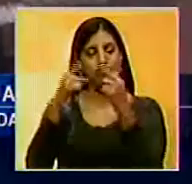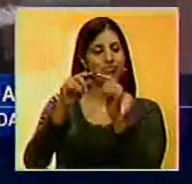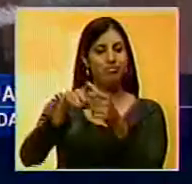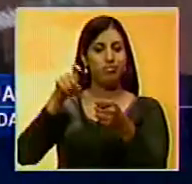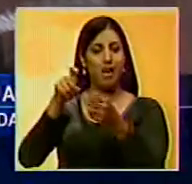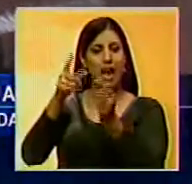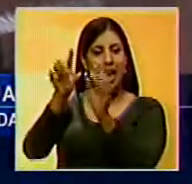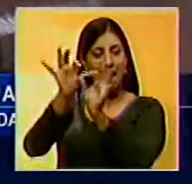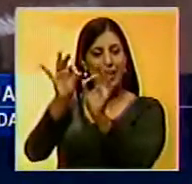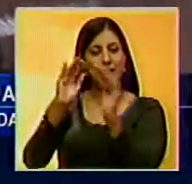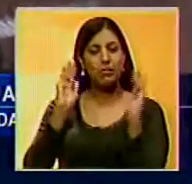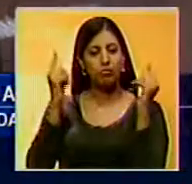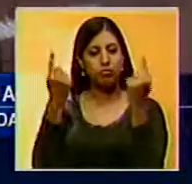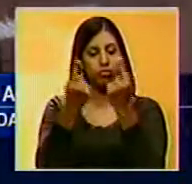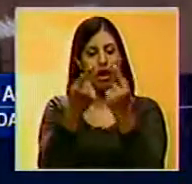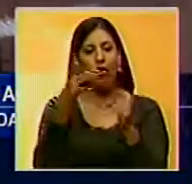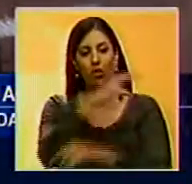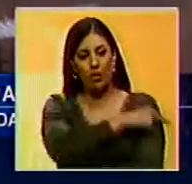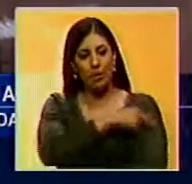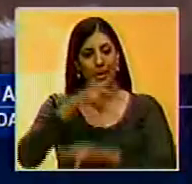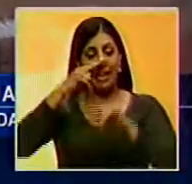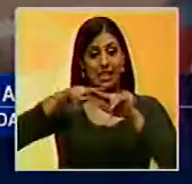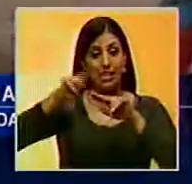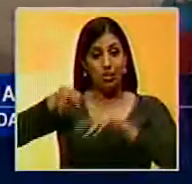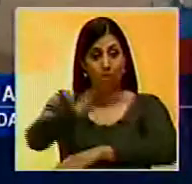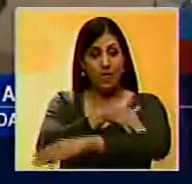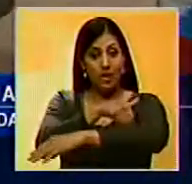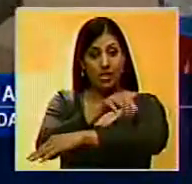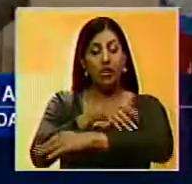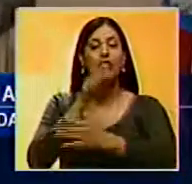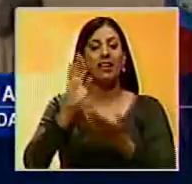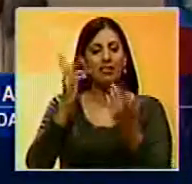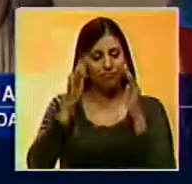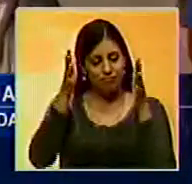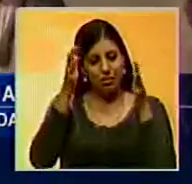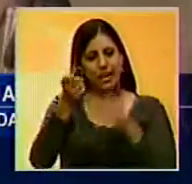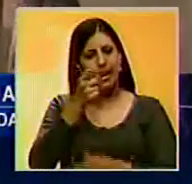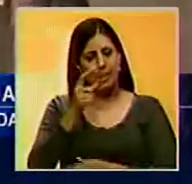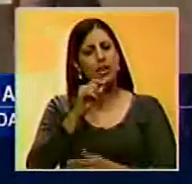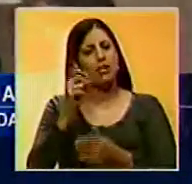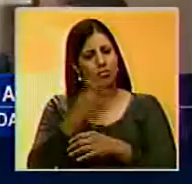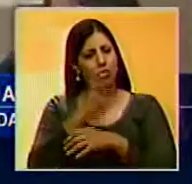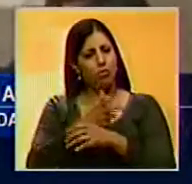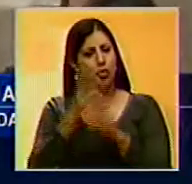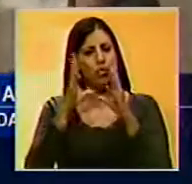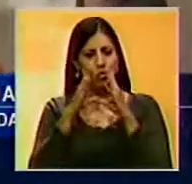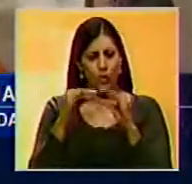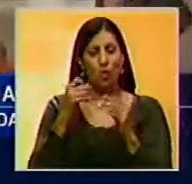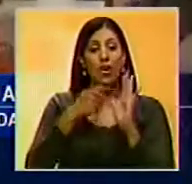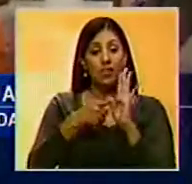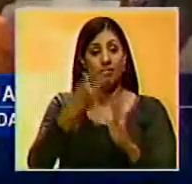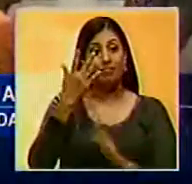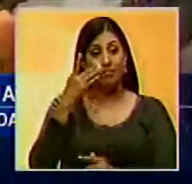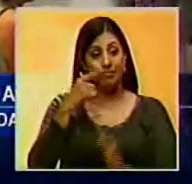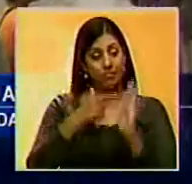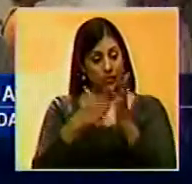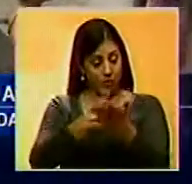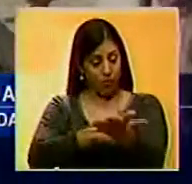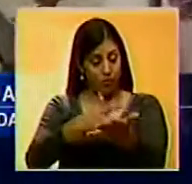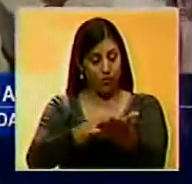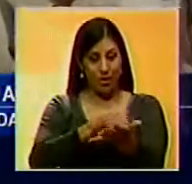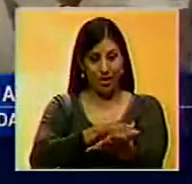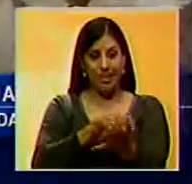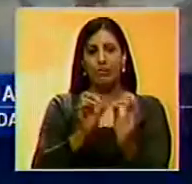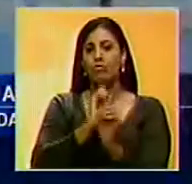aislada en el Hospital de Niños Rafael Tobías Guevara de Barcelona y está recibiendo el tratamiento correspondiente, destacando que las muestras de